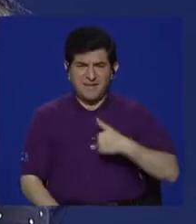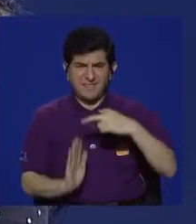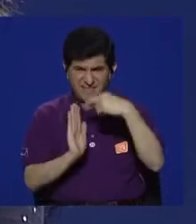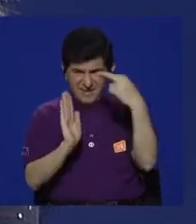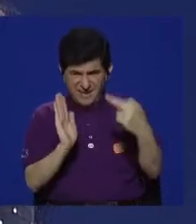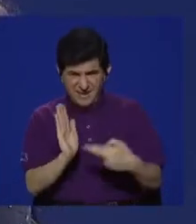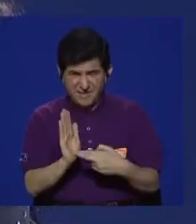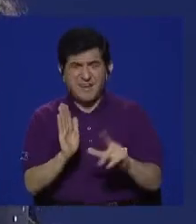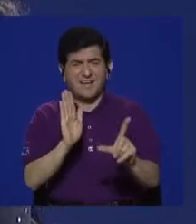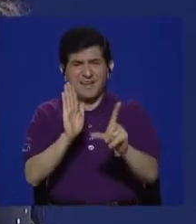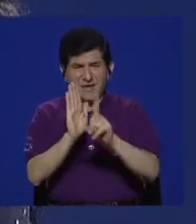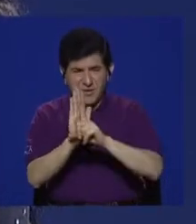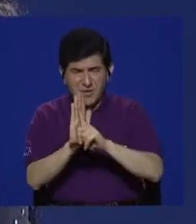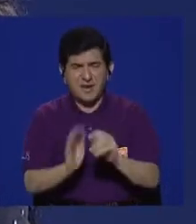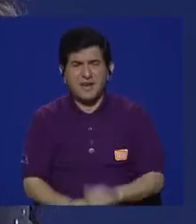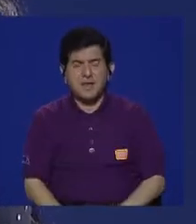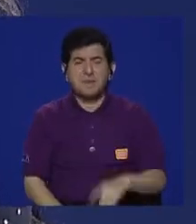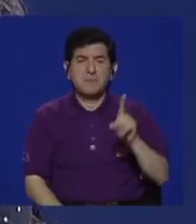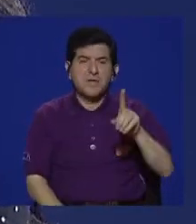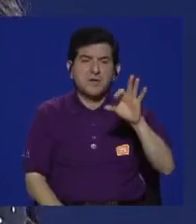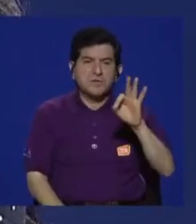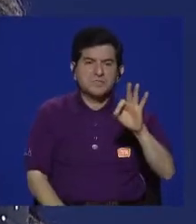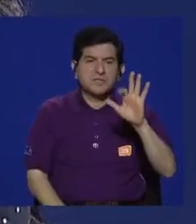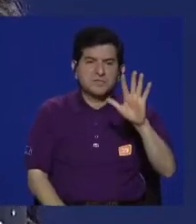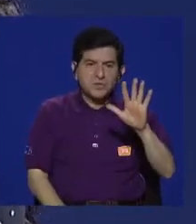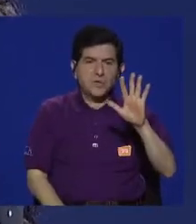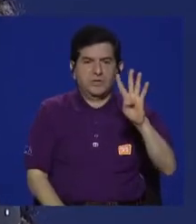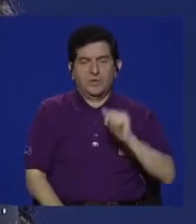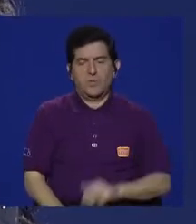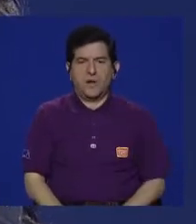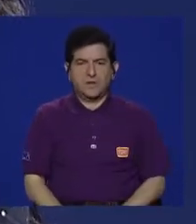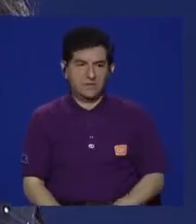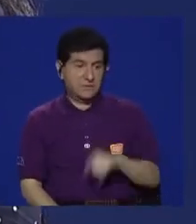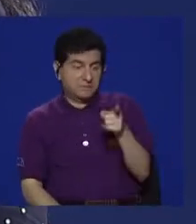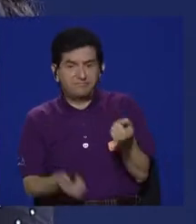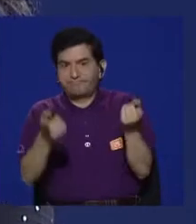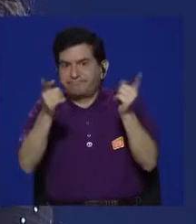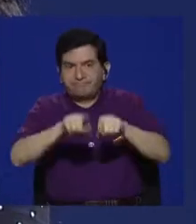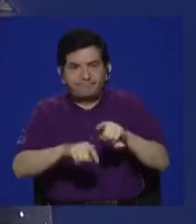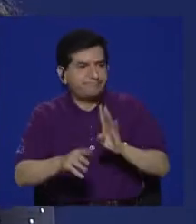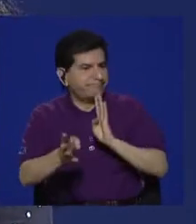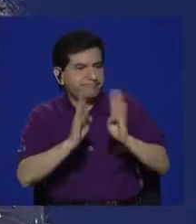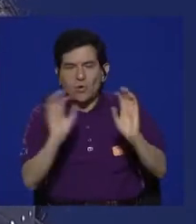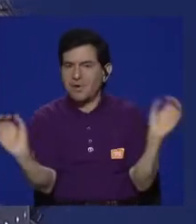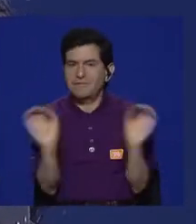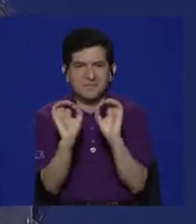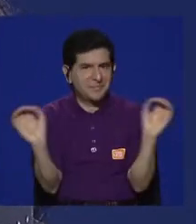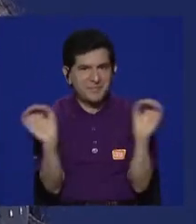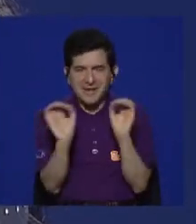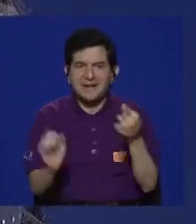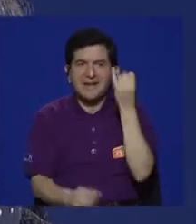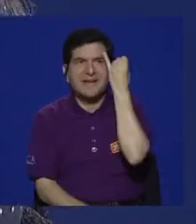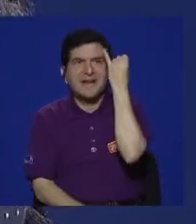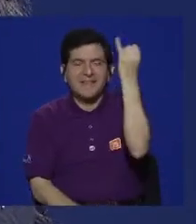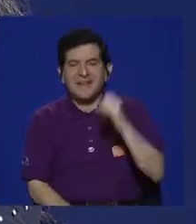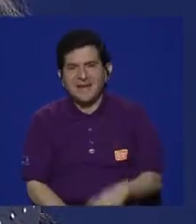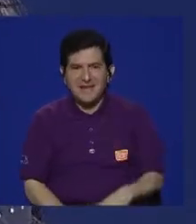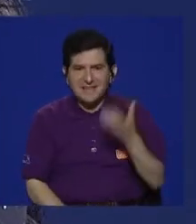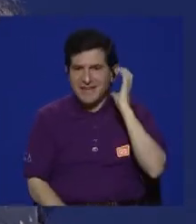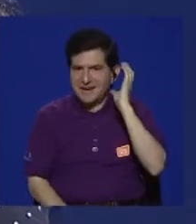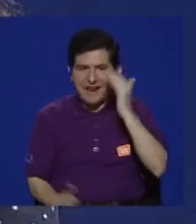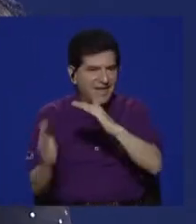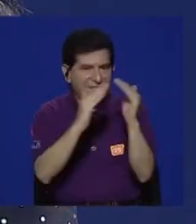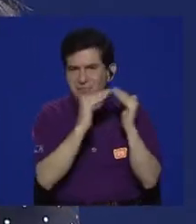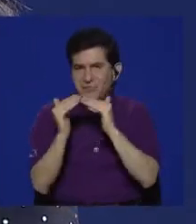regulación. Tenemos una regulación, una legislación, una ley de 1954 que ni siquiera menciona el